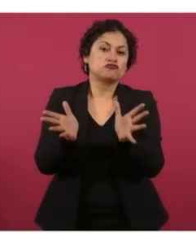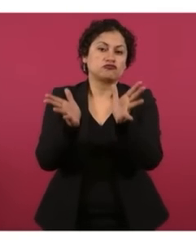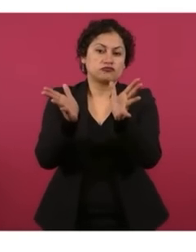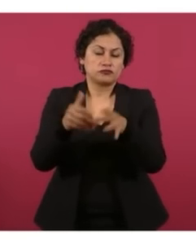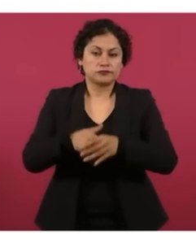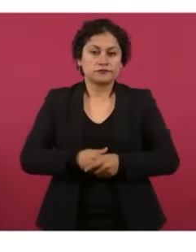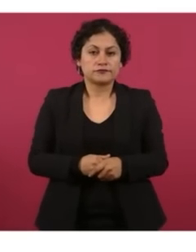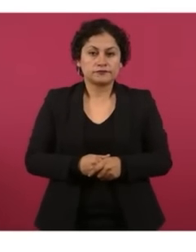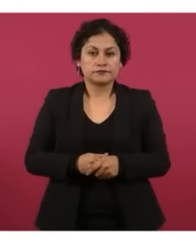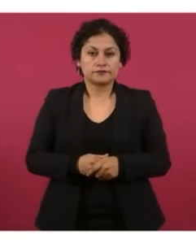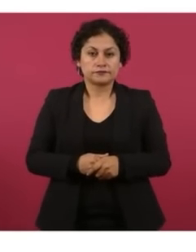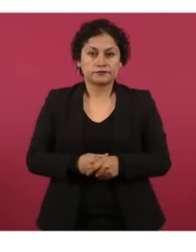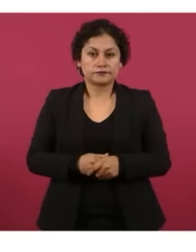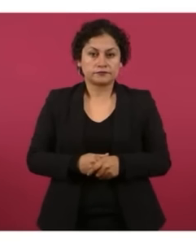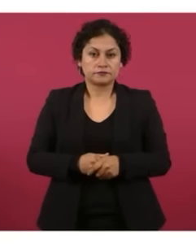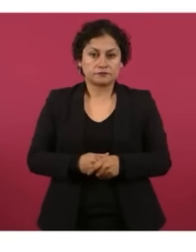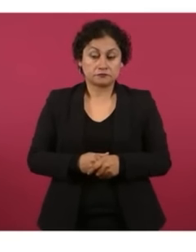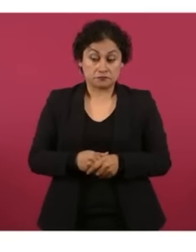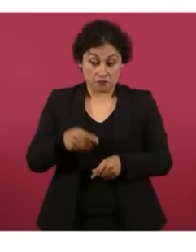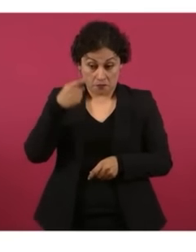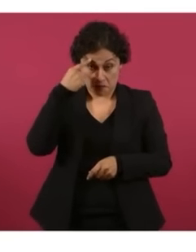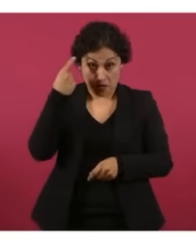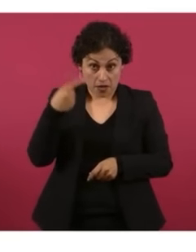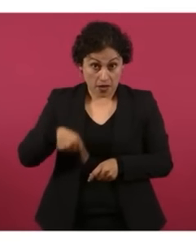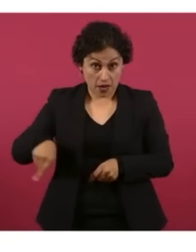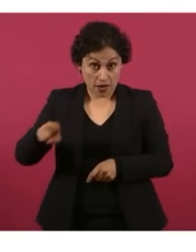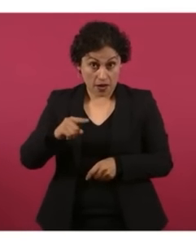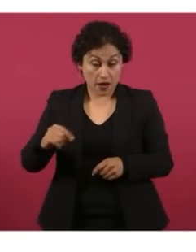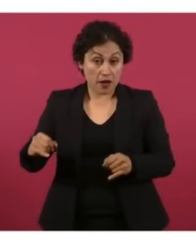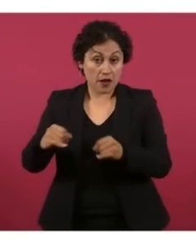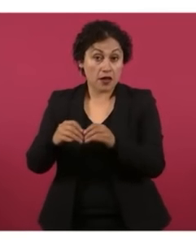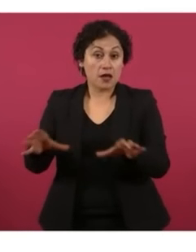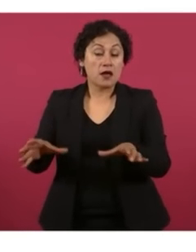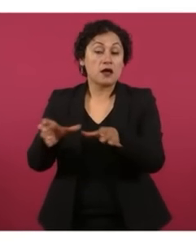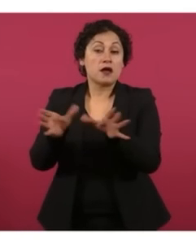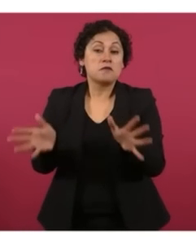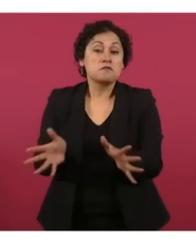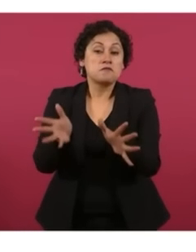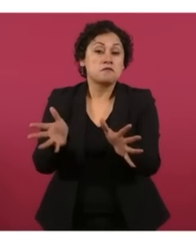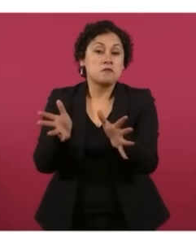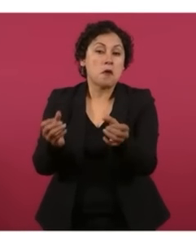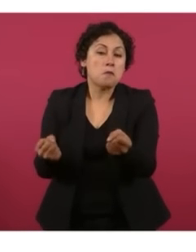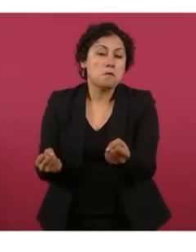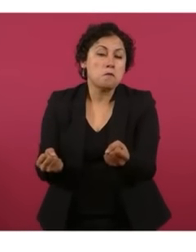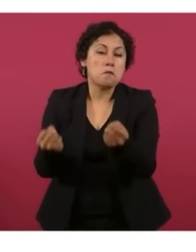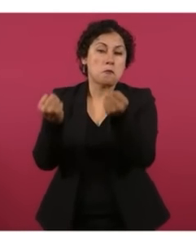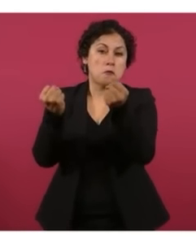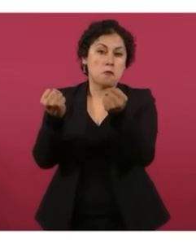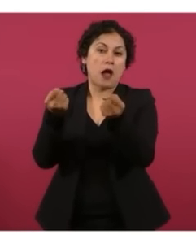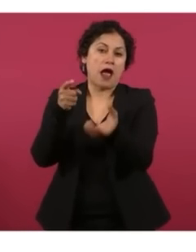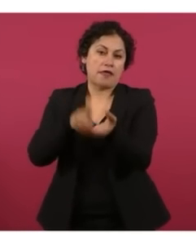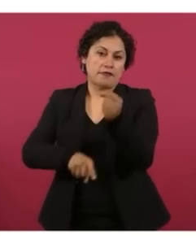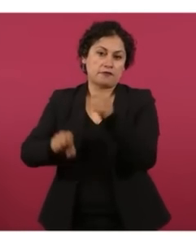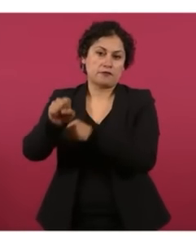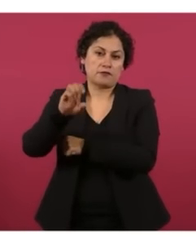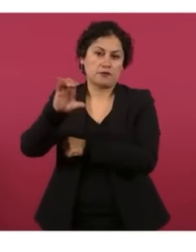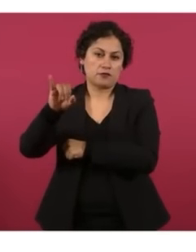se va a apuntalar, a fortalecer al Poder Judicial.